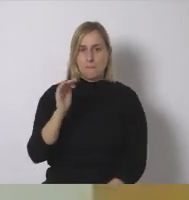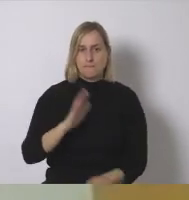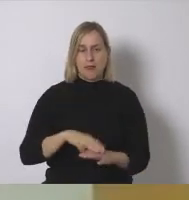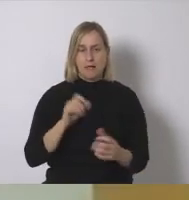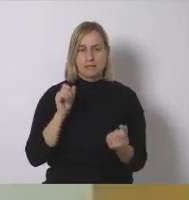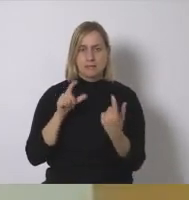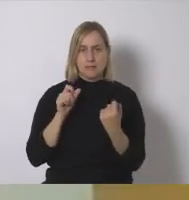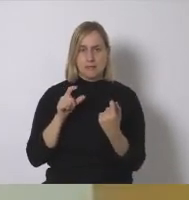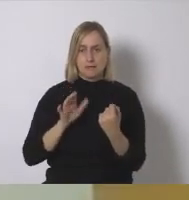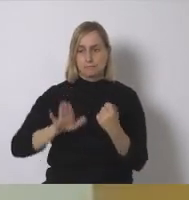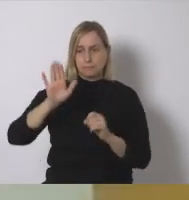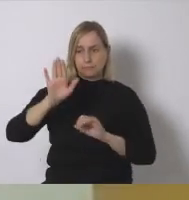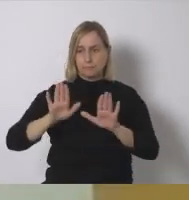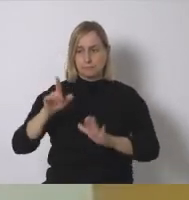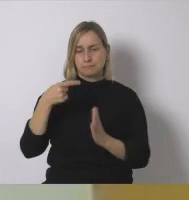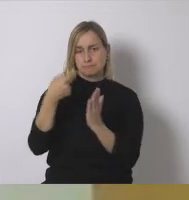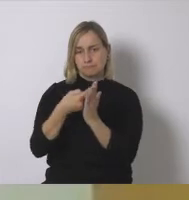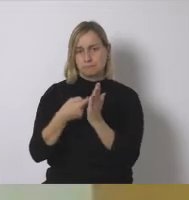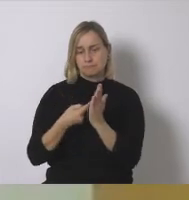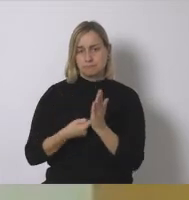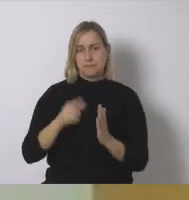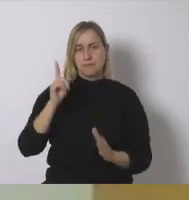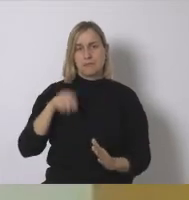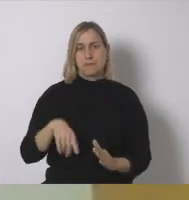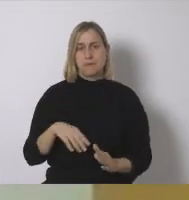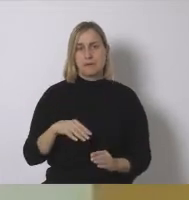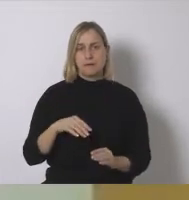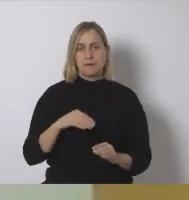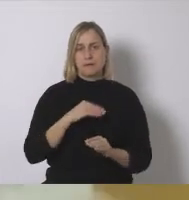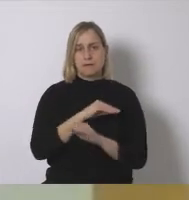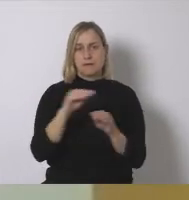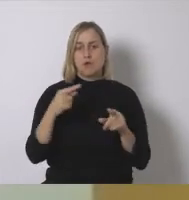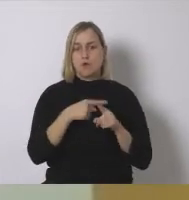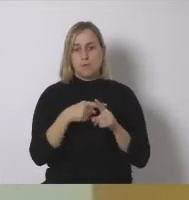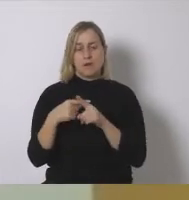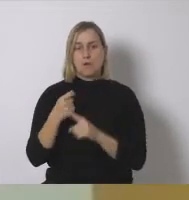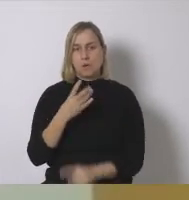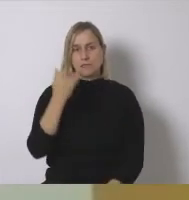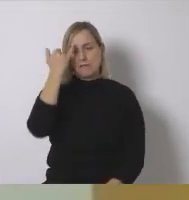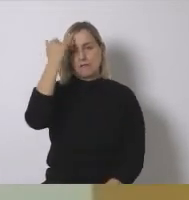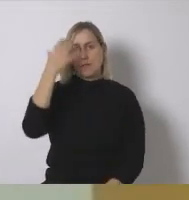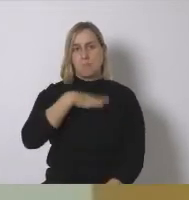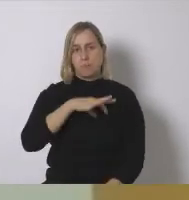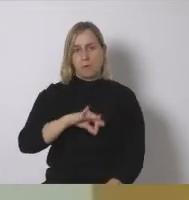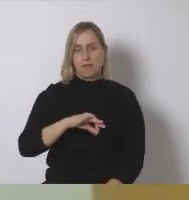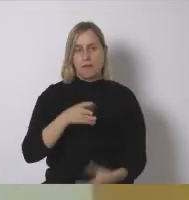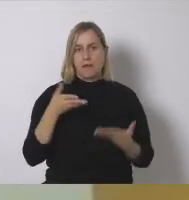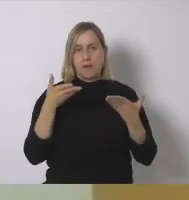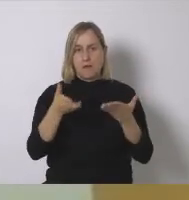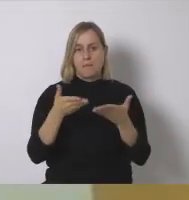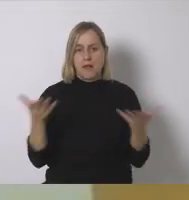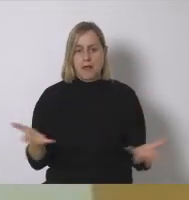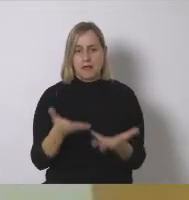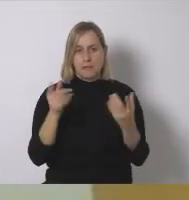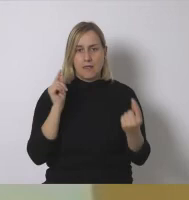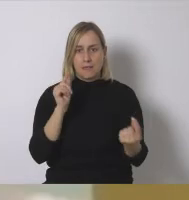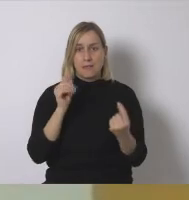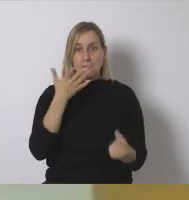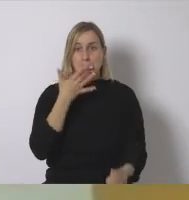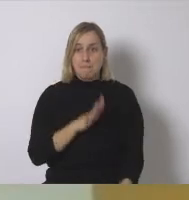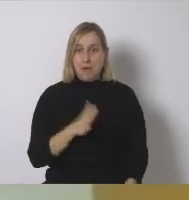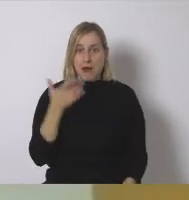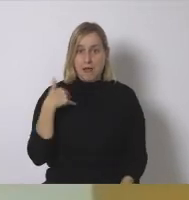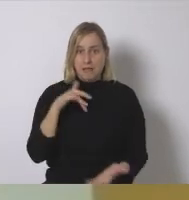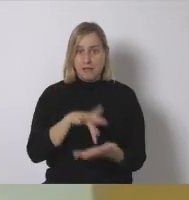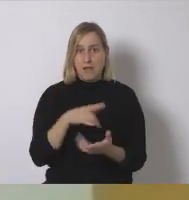hablar podéis solicitar el turno de palabra en el chat e iremos anotando los nombres y también quería compartir algunas